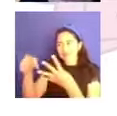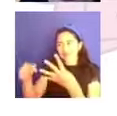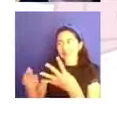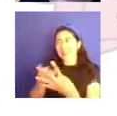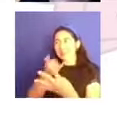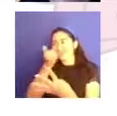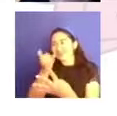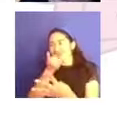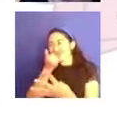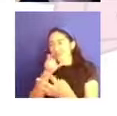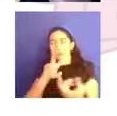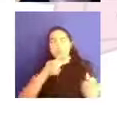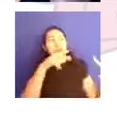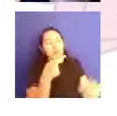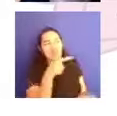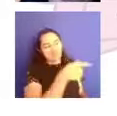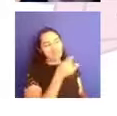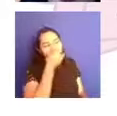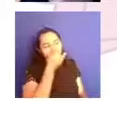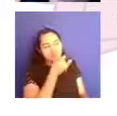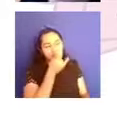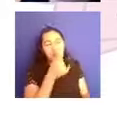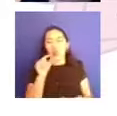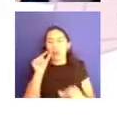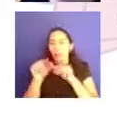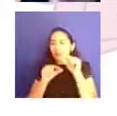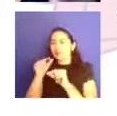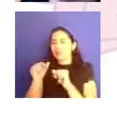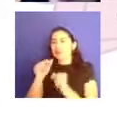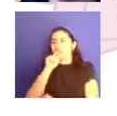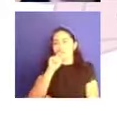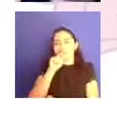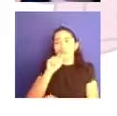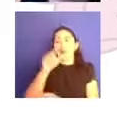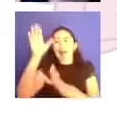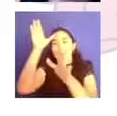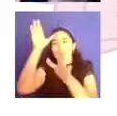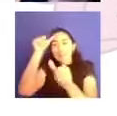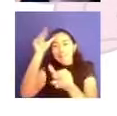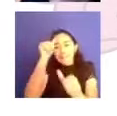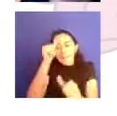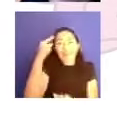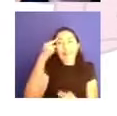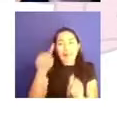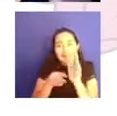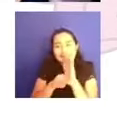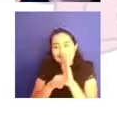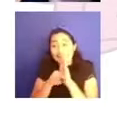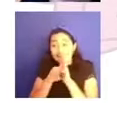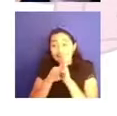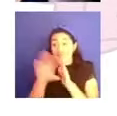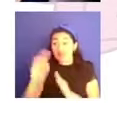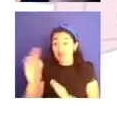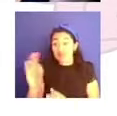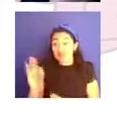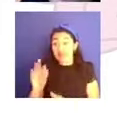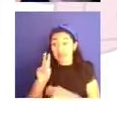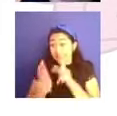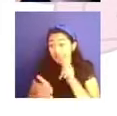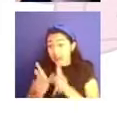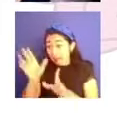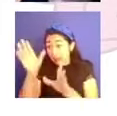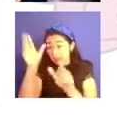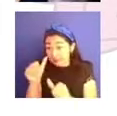conjunta? Y si lo podemos negociar, seguir avanzando. Y si no lo podemos negociar, ¿no? Si no hay una